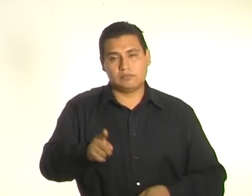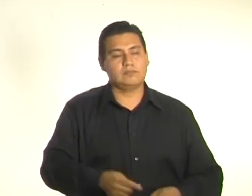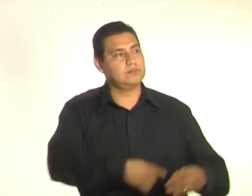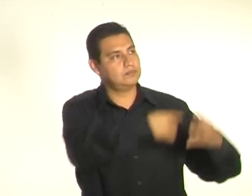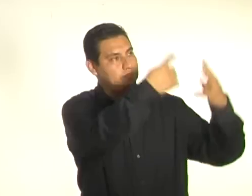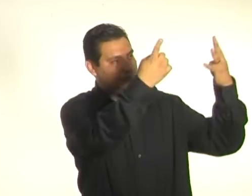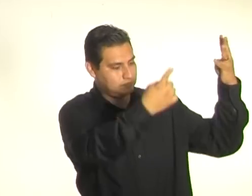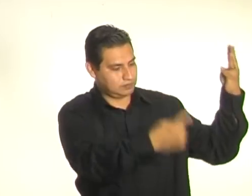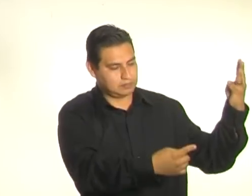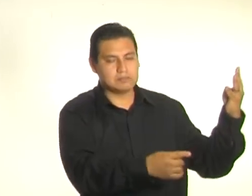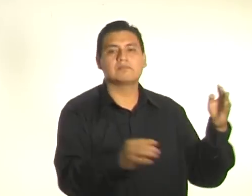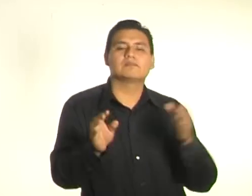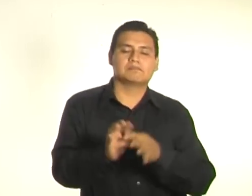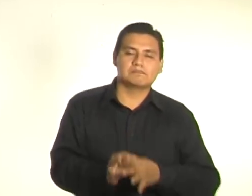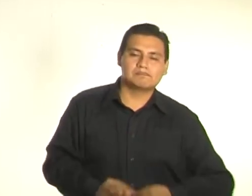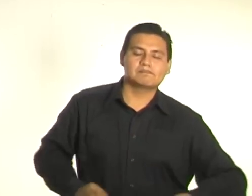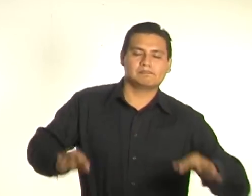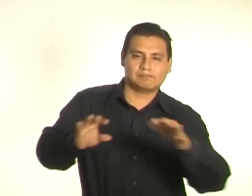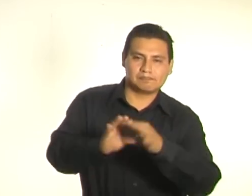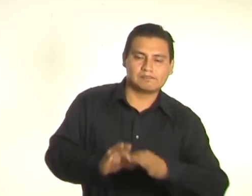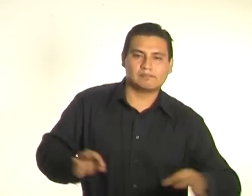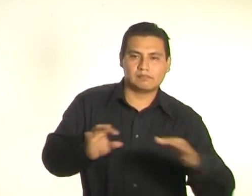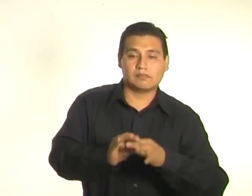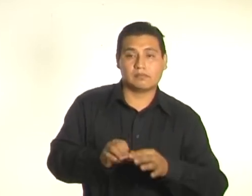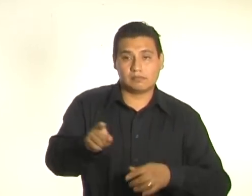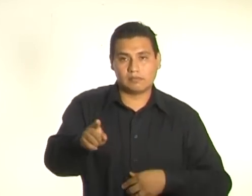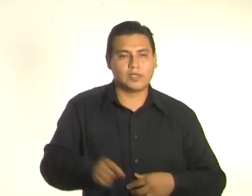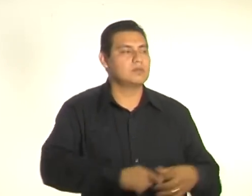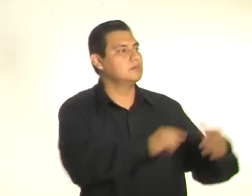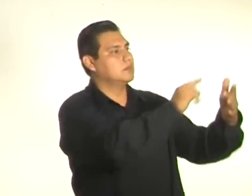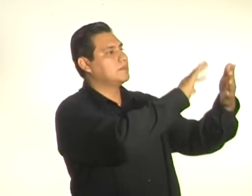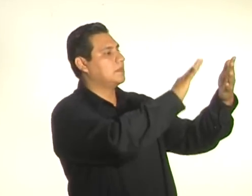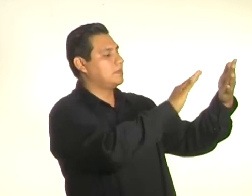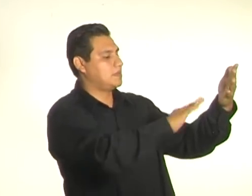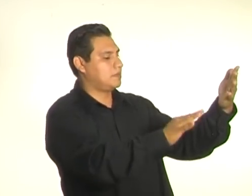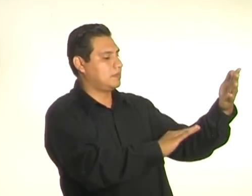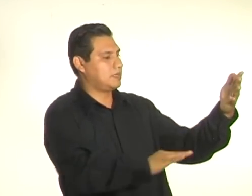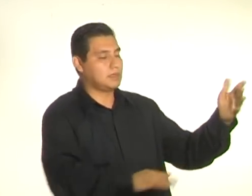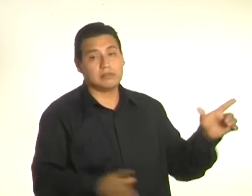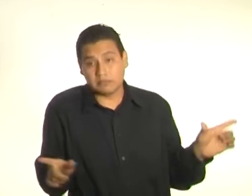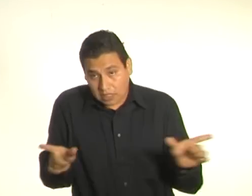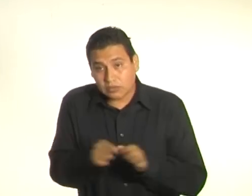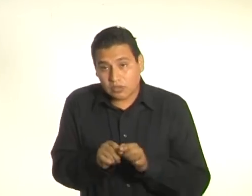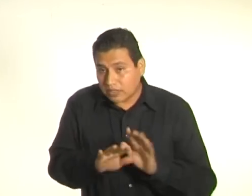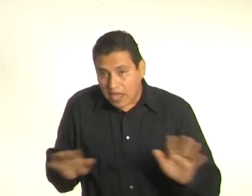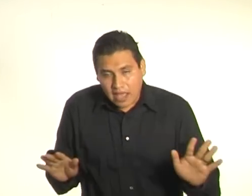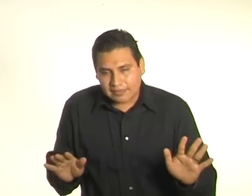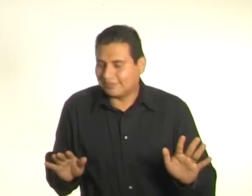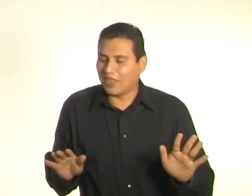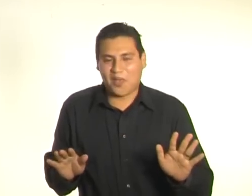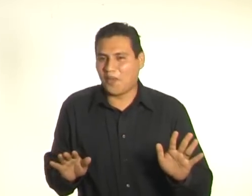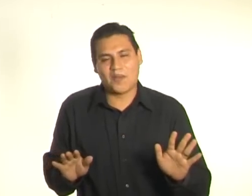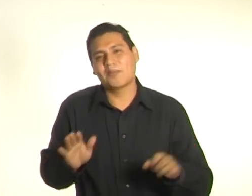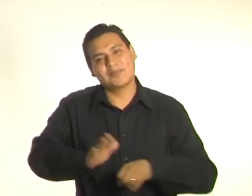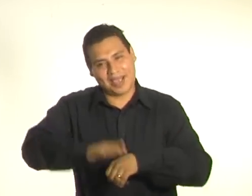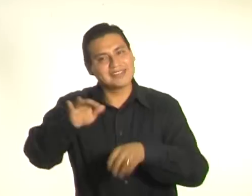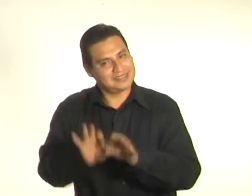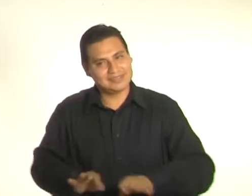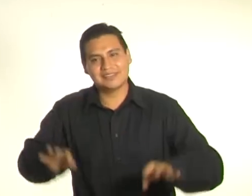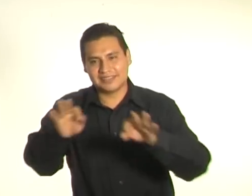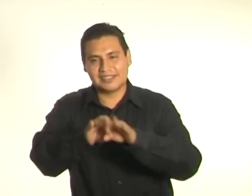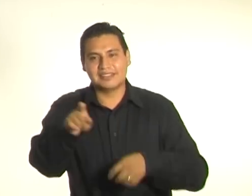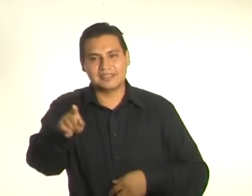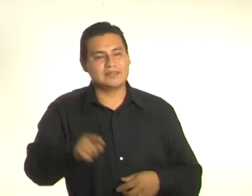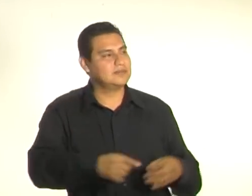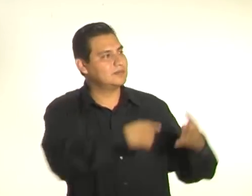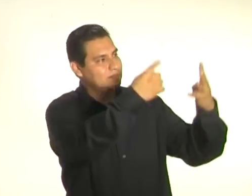también estemos leyendo. Muy bien, esto está al revés. Estemos leyendo la lámina. No,